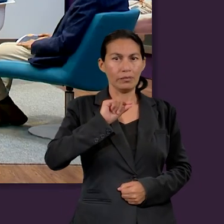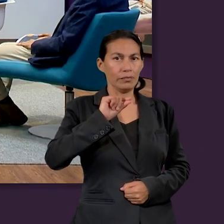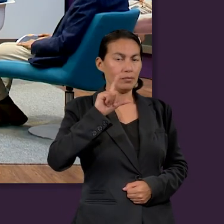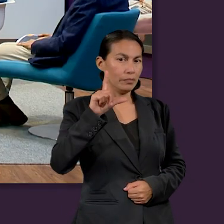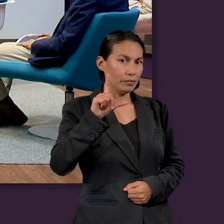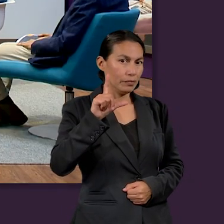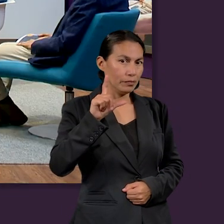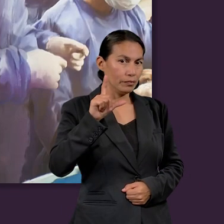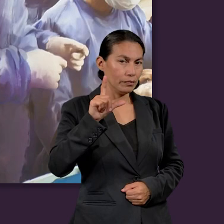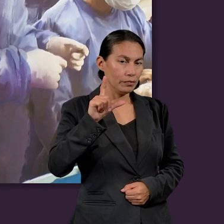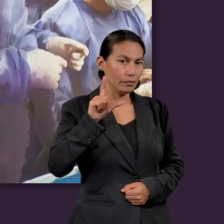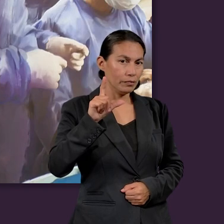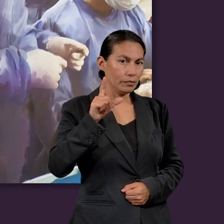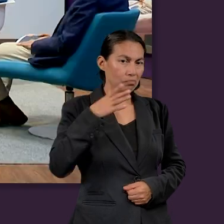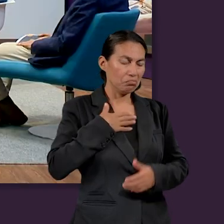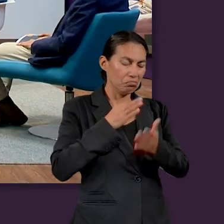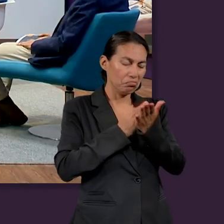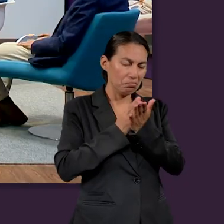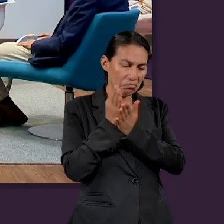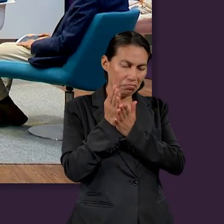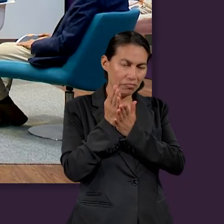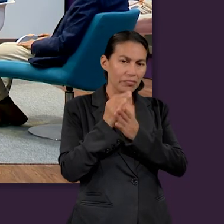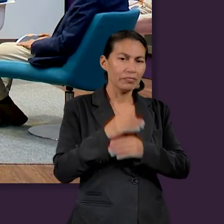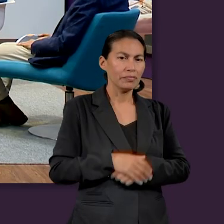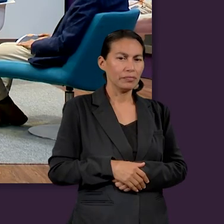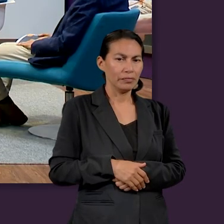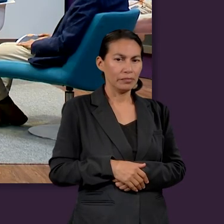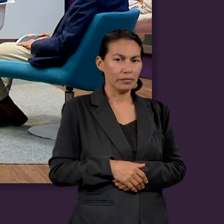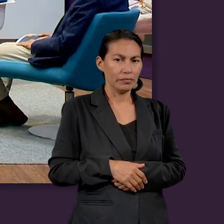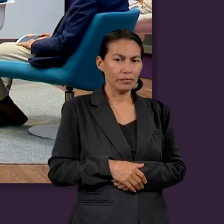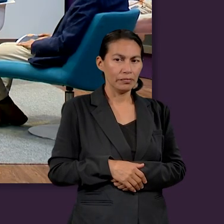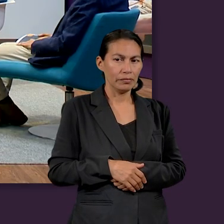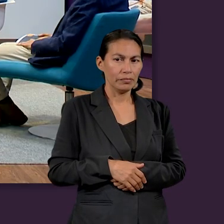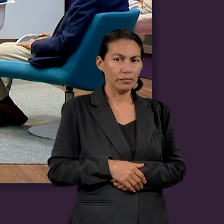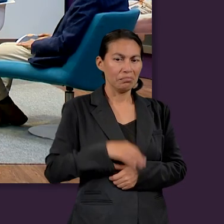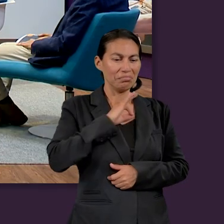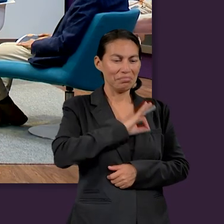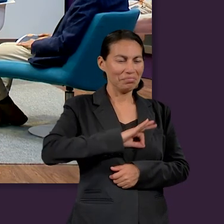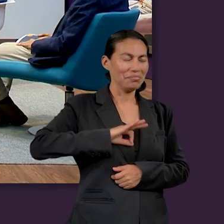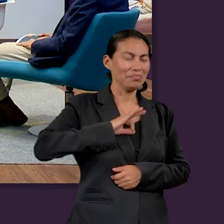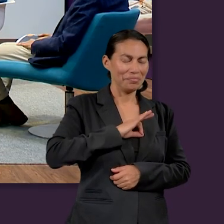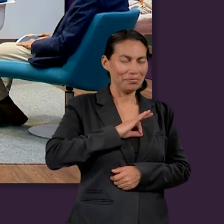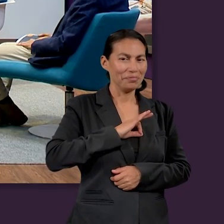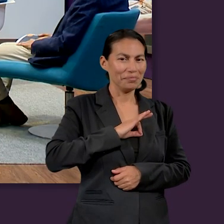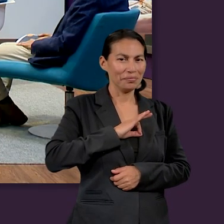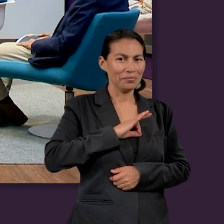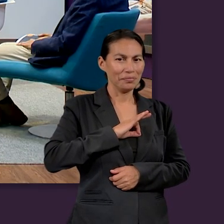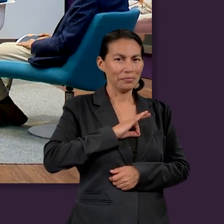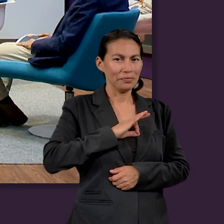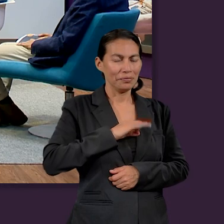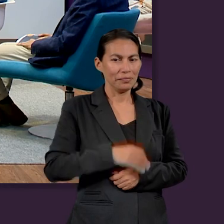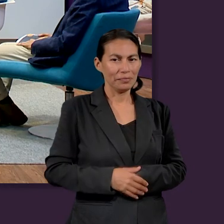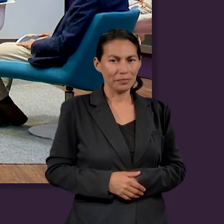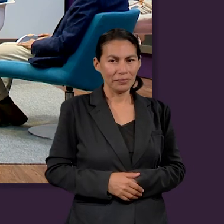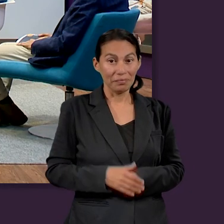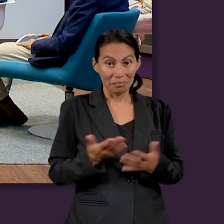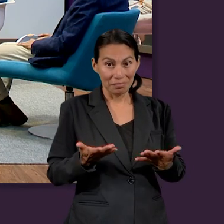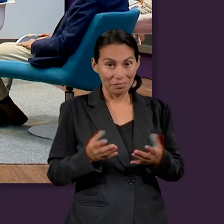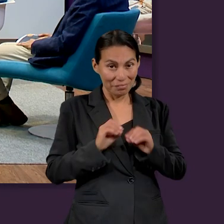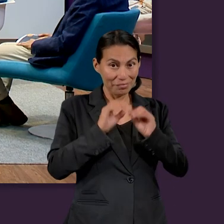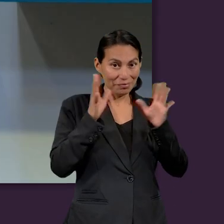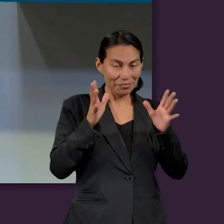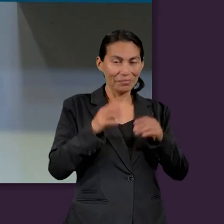El éxito. Éxito. Ser fiel. Ser fiel. La felicidad. La felicidad.